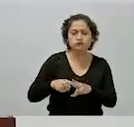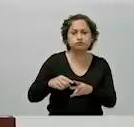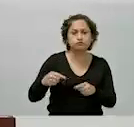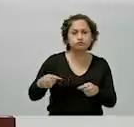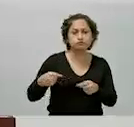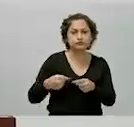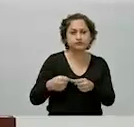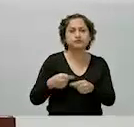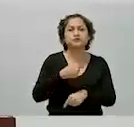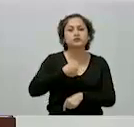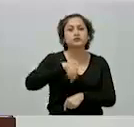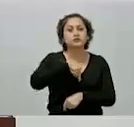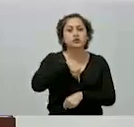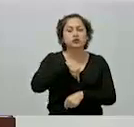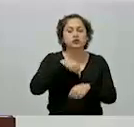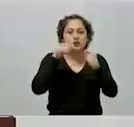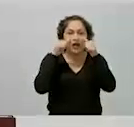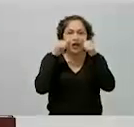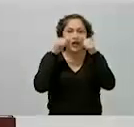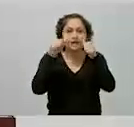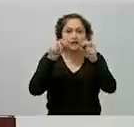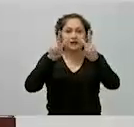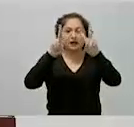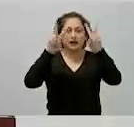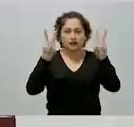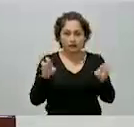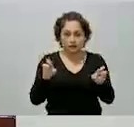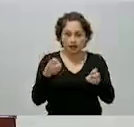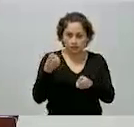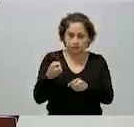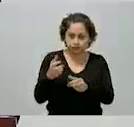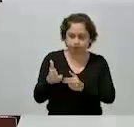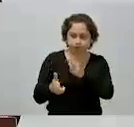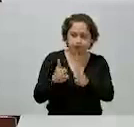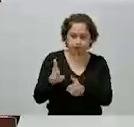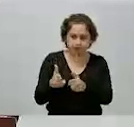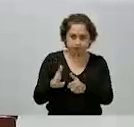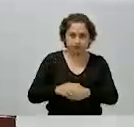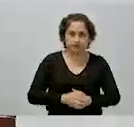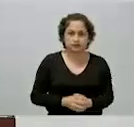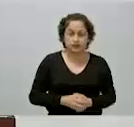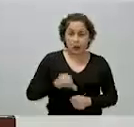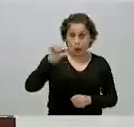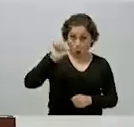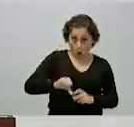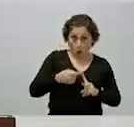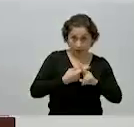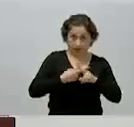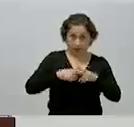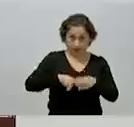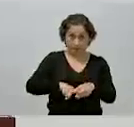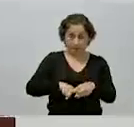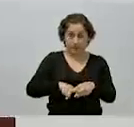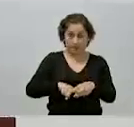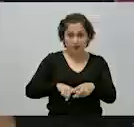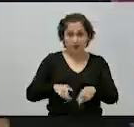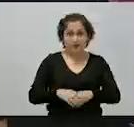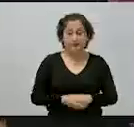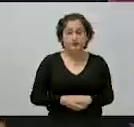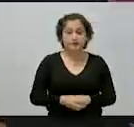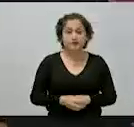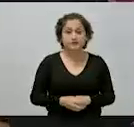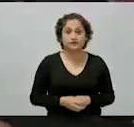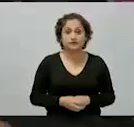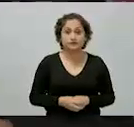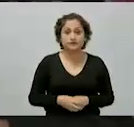trenes, empezamos ahora aquí en